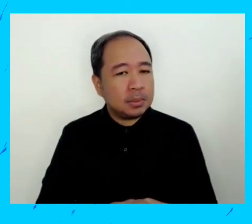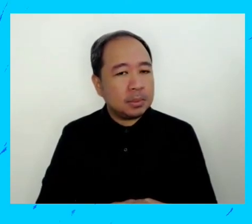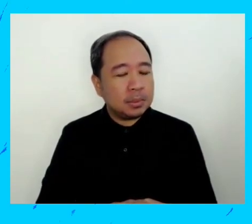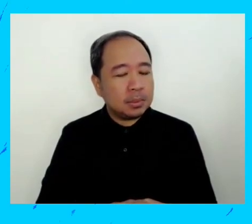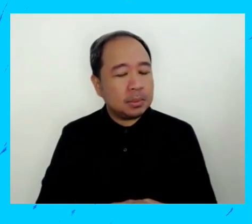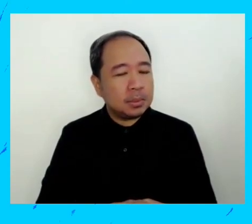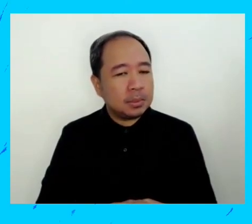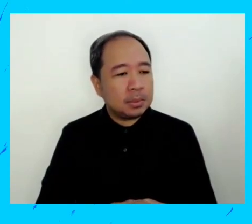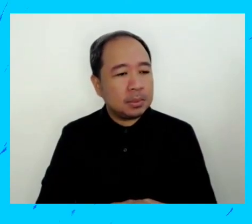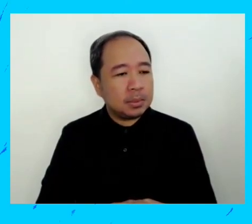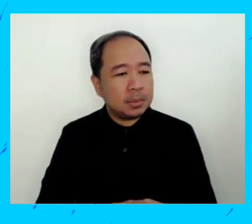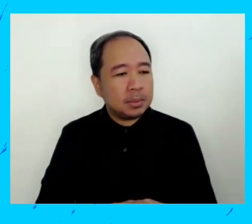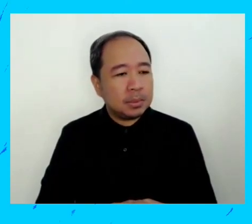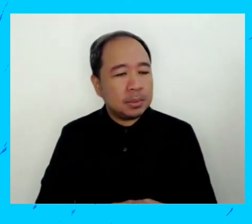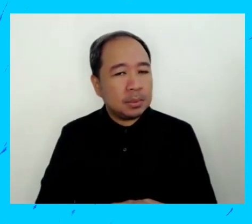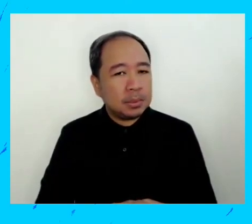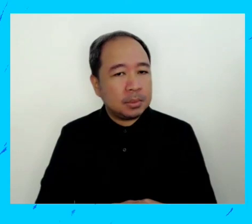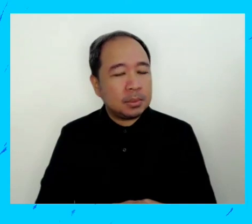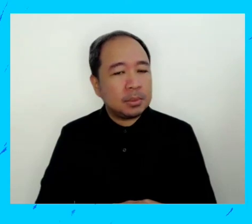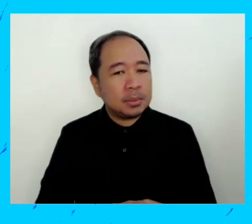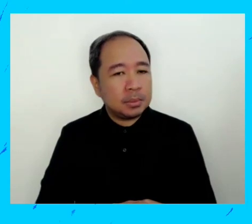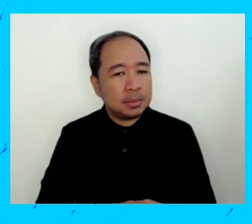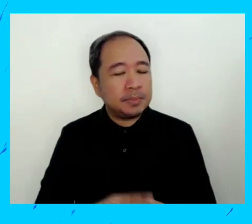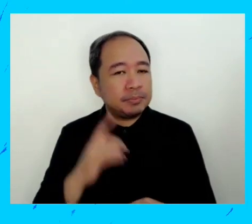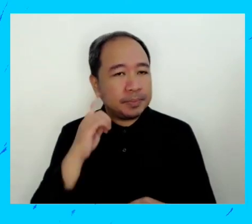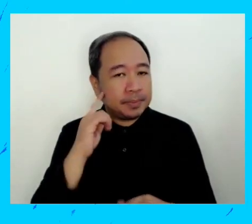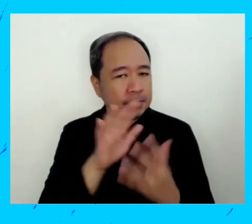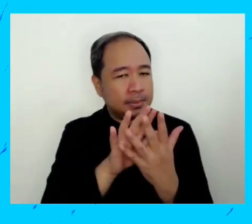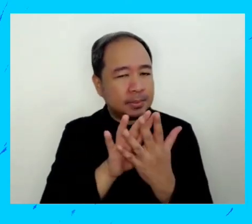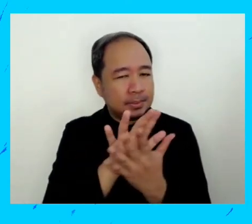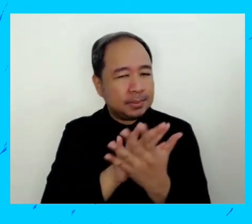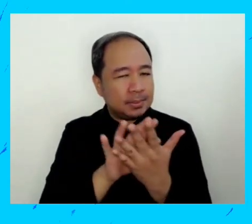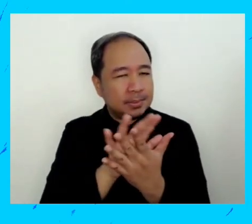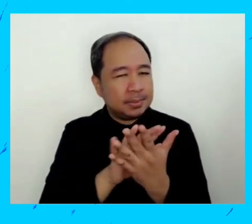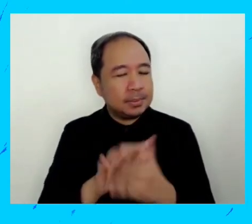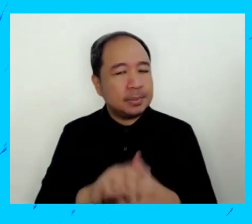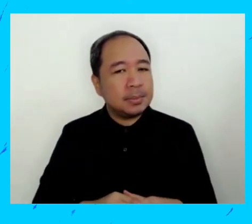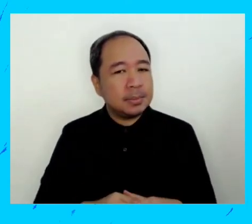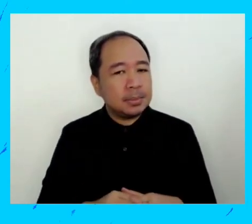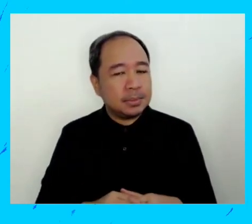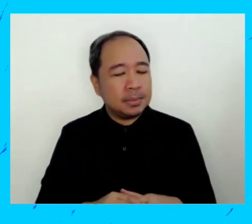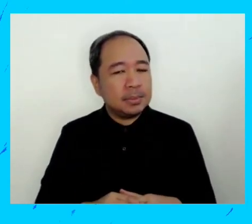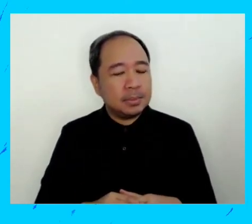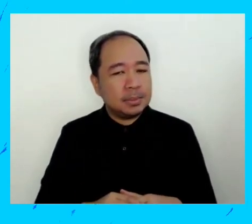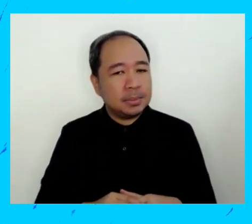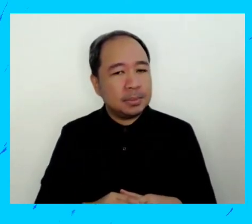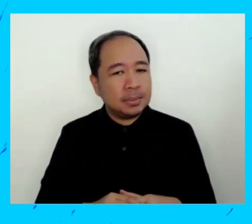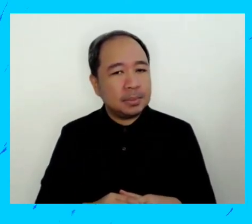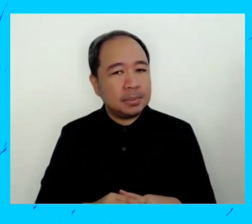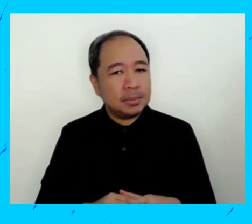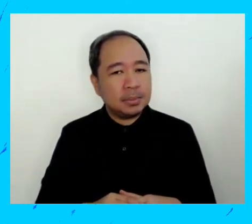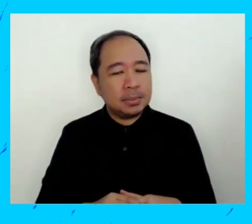y aún si a la orientación de esa ley aún no es homogéneo en el territorio pero es